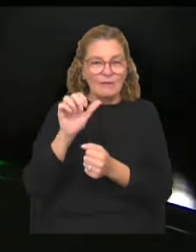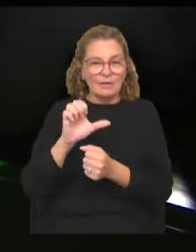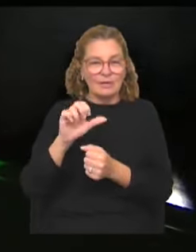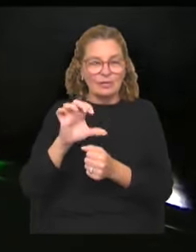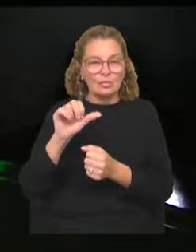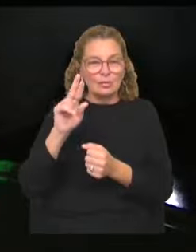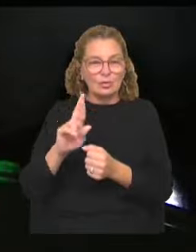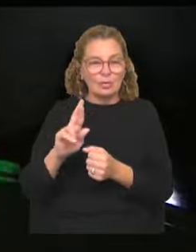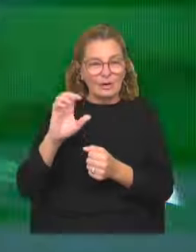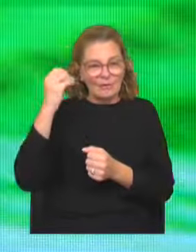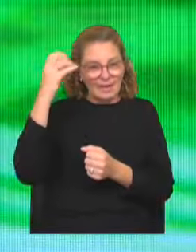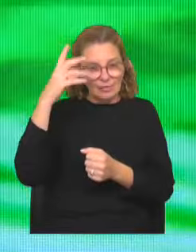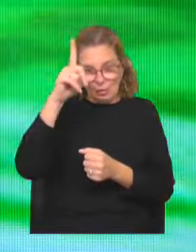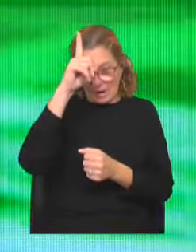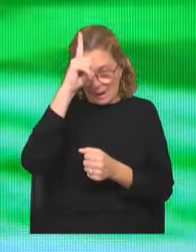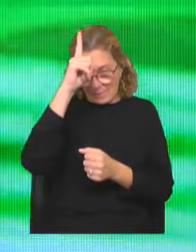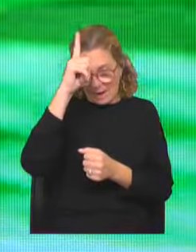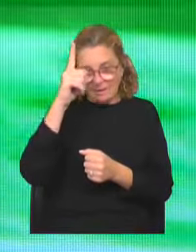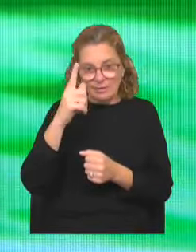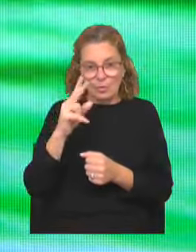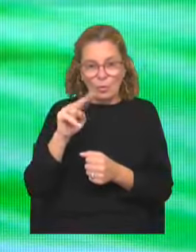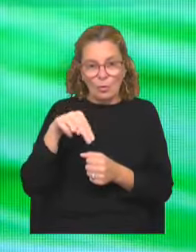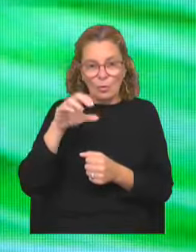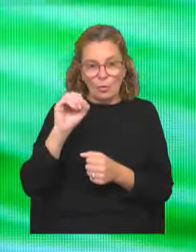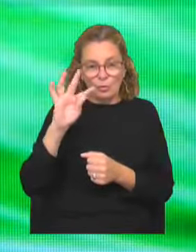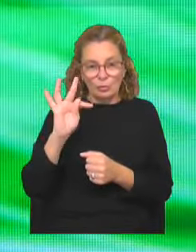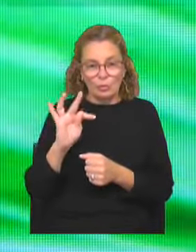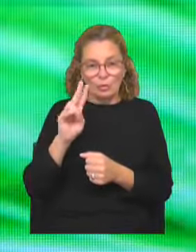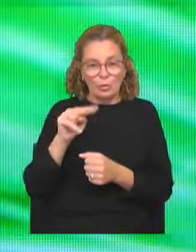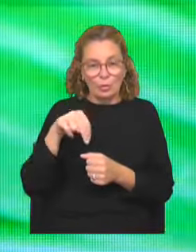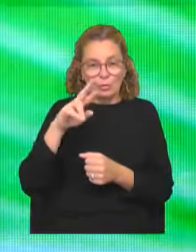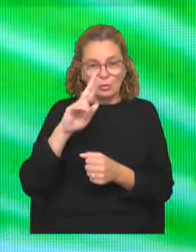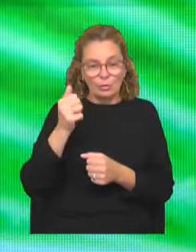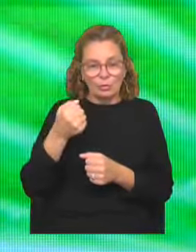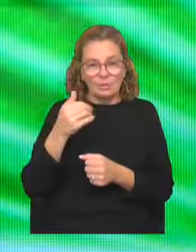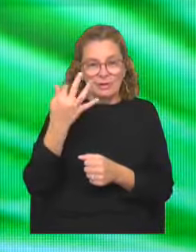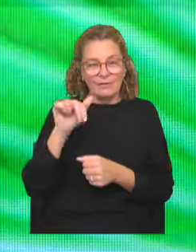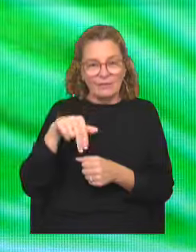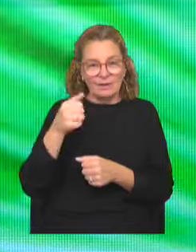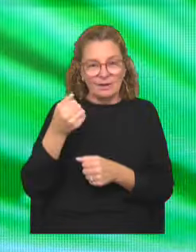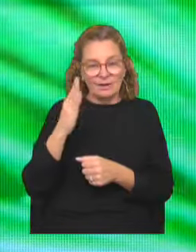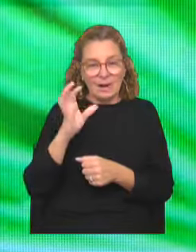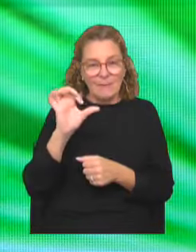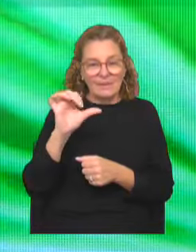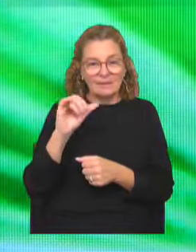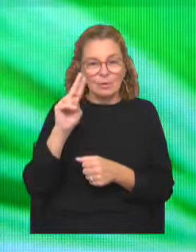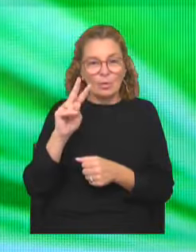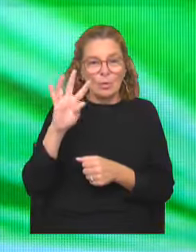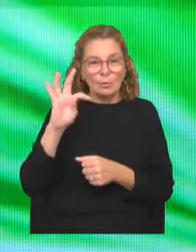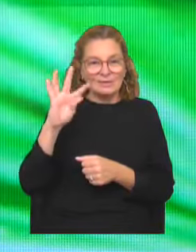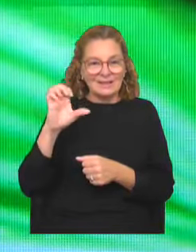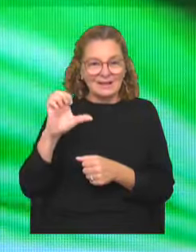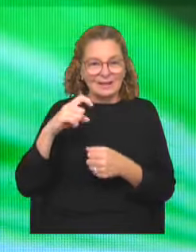la Federación Alemana, de UNOT, el UNRRA, FENAPES, AUTE, SUTEL,